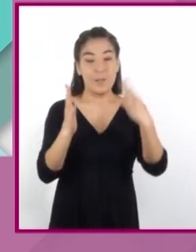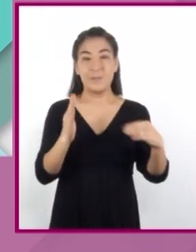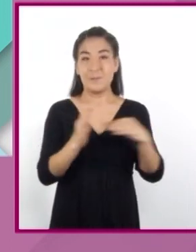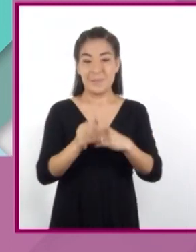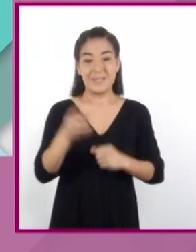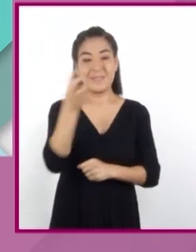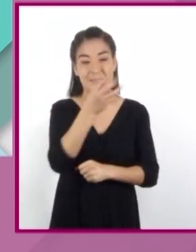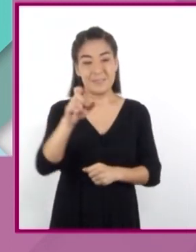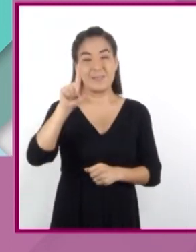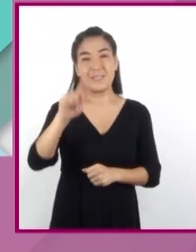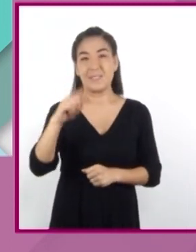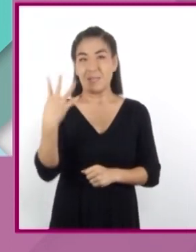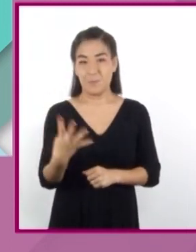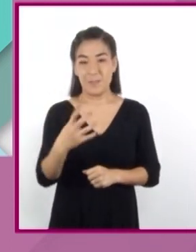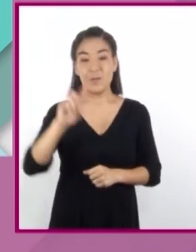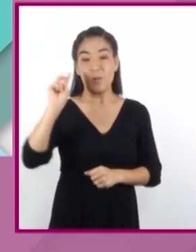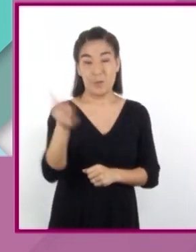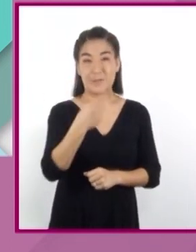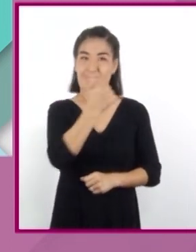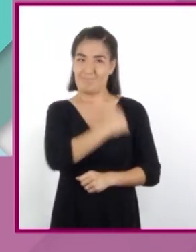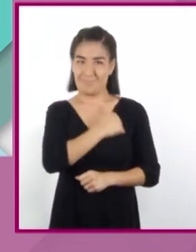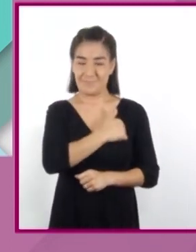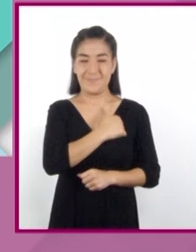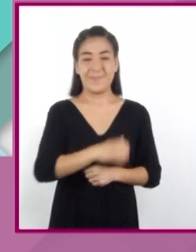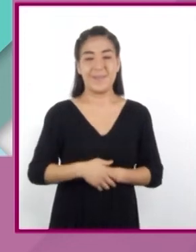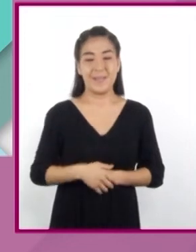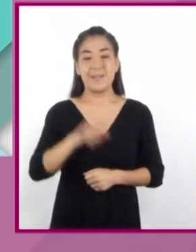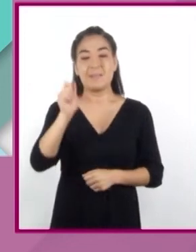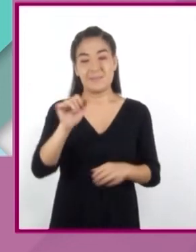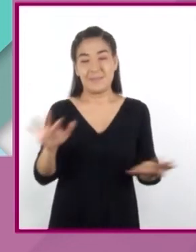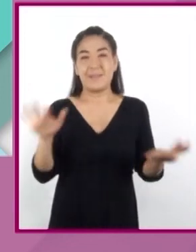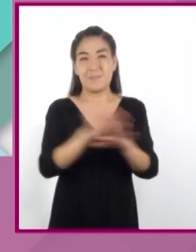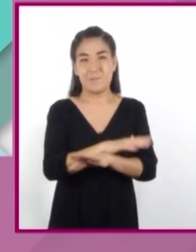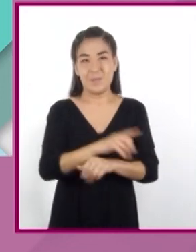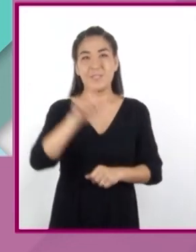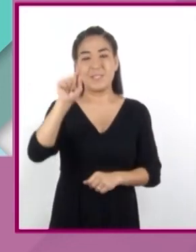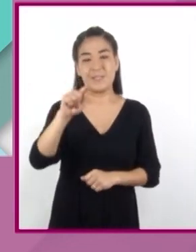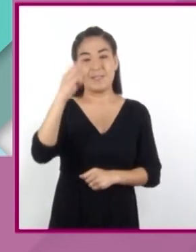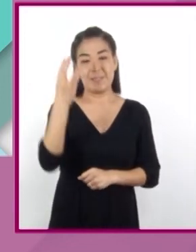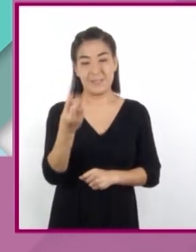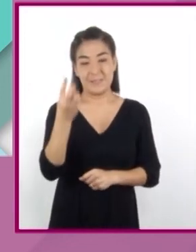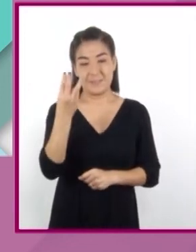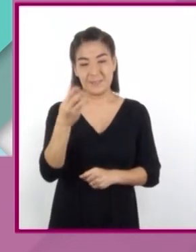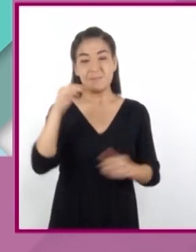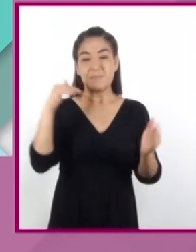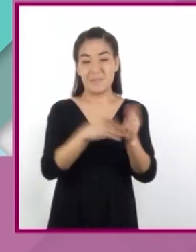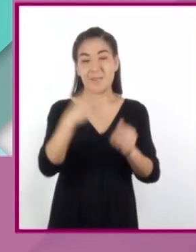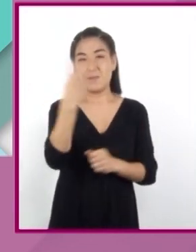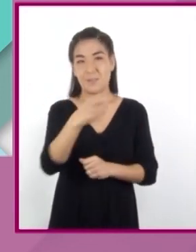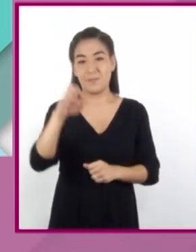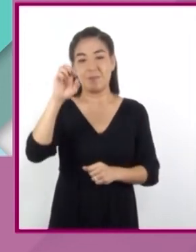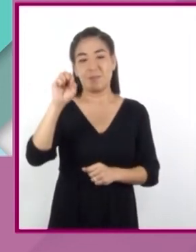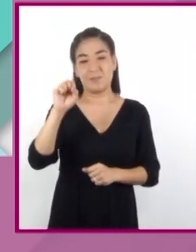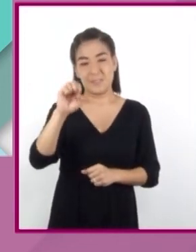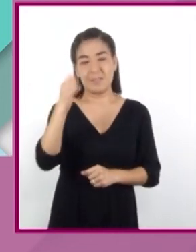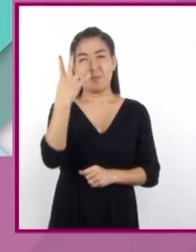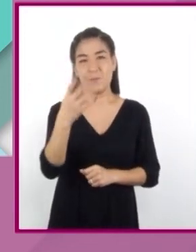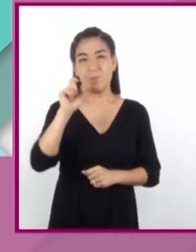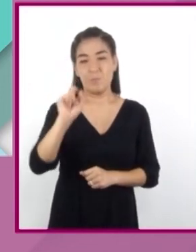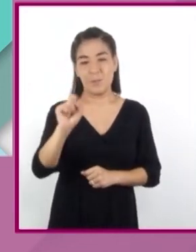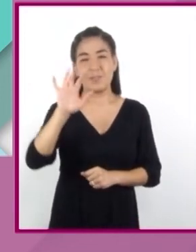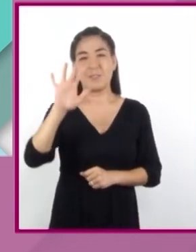.374 dólares canadienses se cambiarían por 73.264